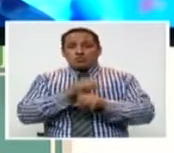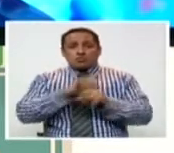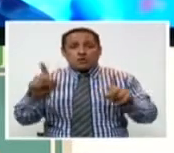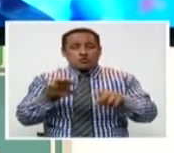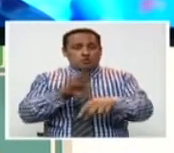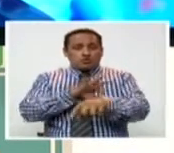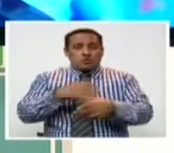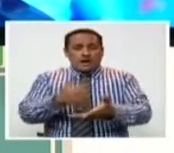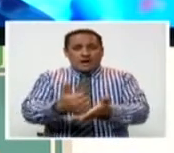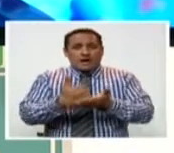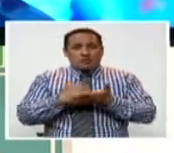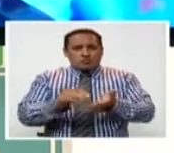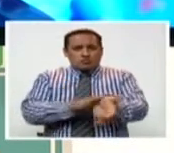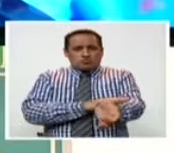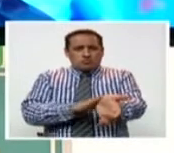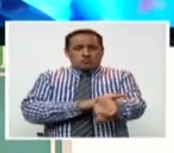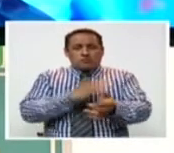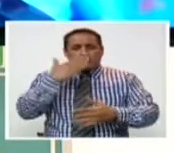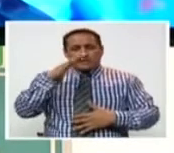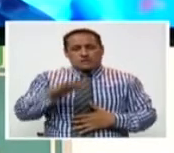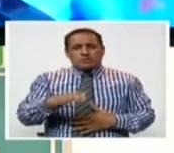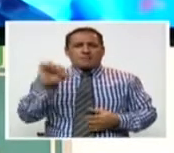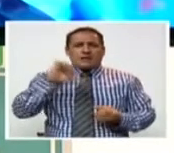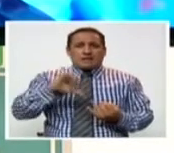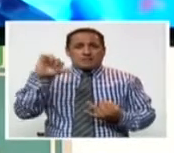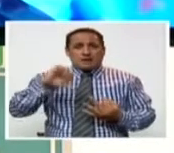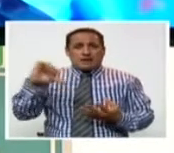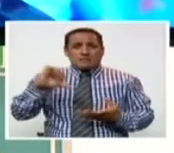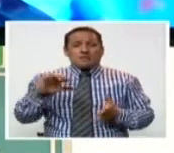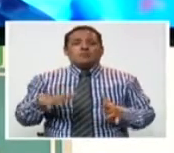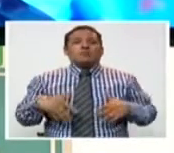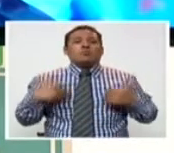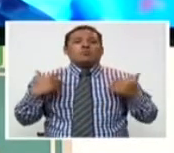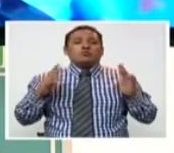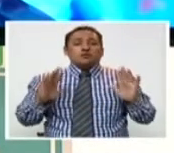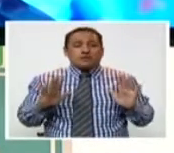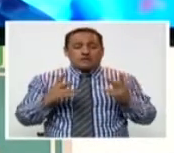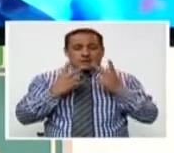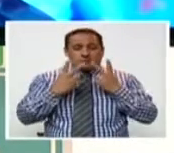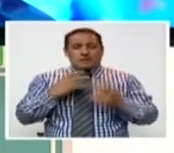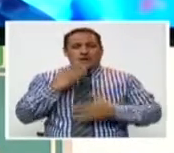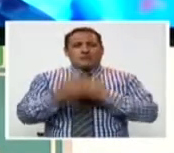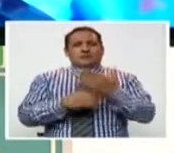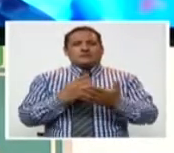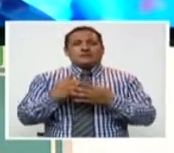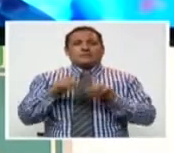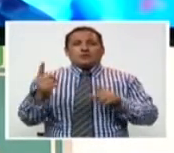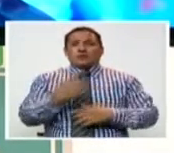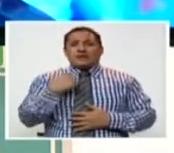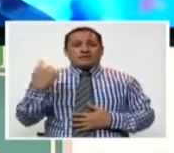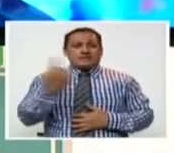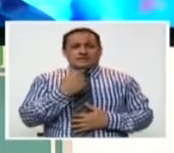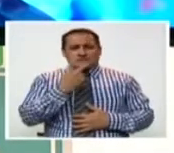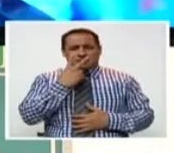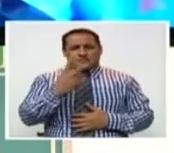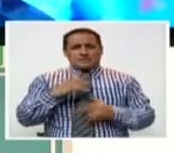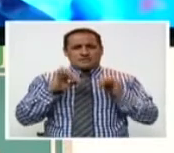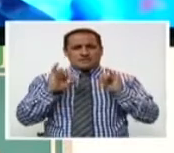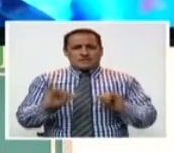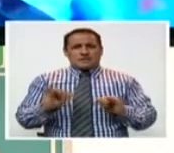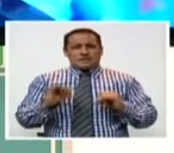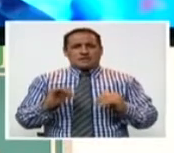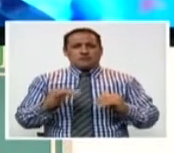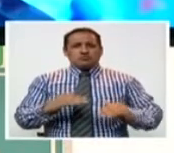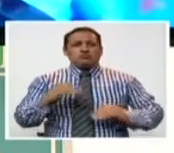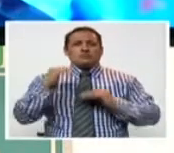tratamiento, o si hay deterioro del niño, pues pudiera haber ese avance. Pero por lo general se quedan en